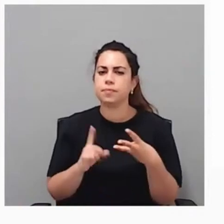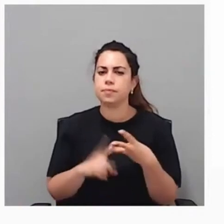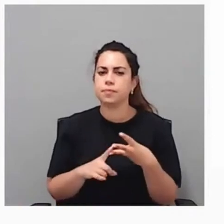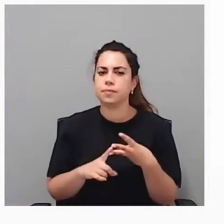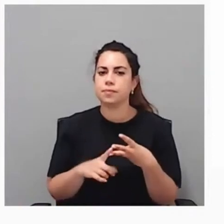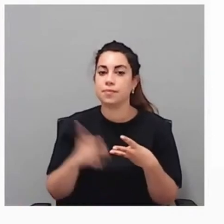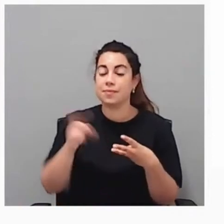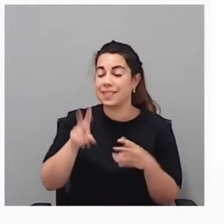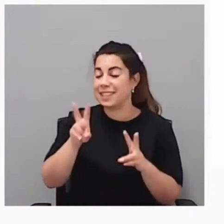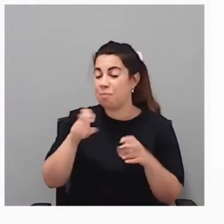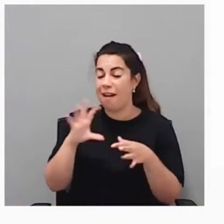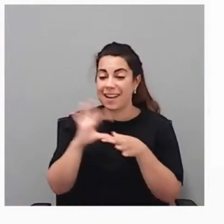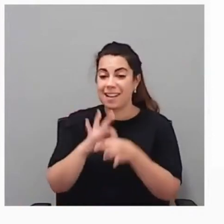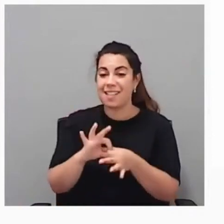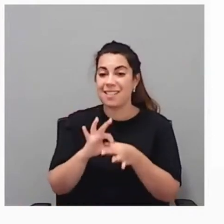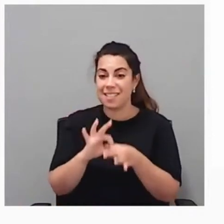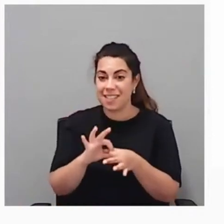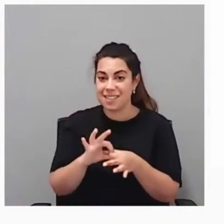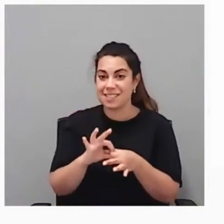las alianzas, ¿verdad?